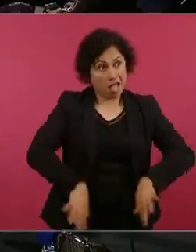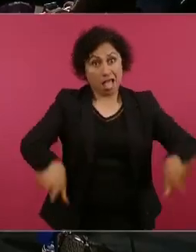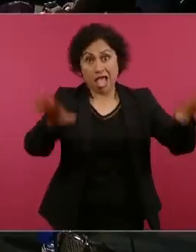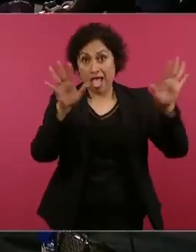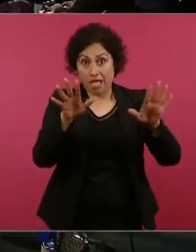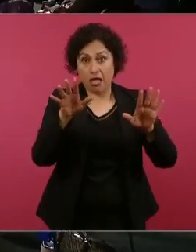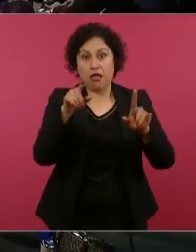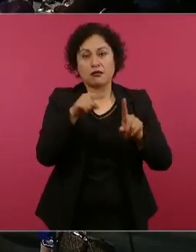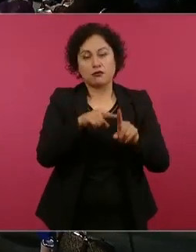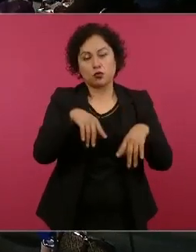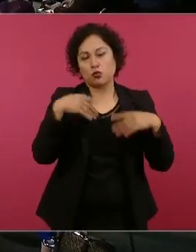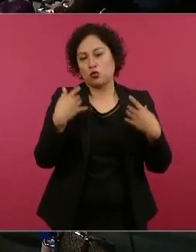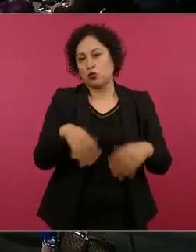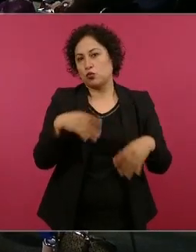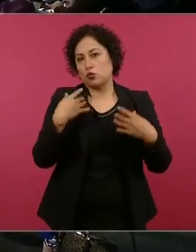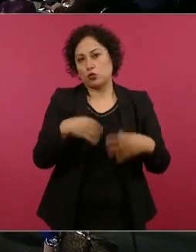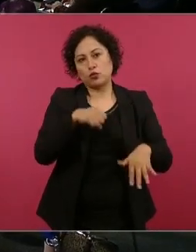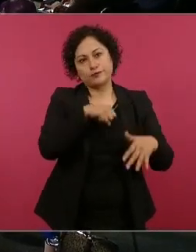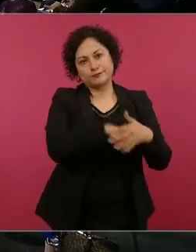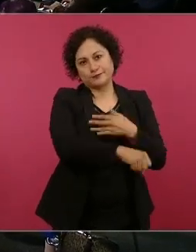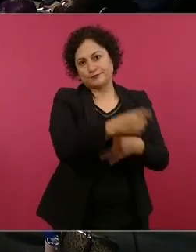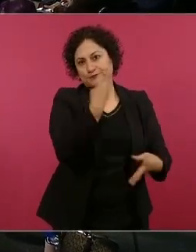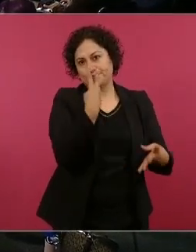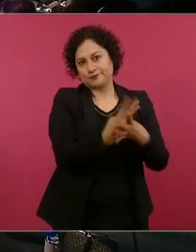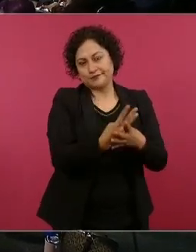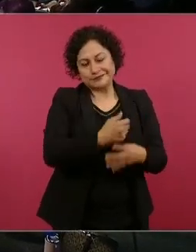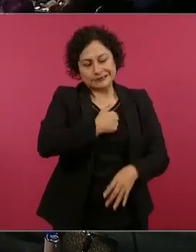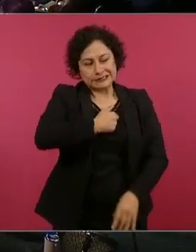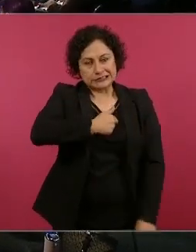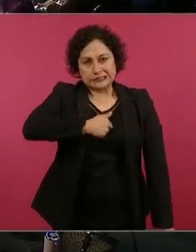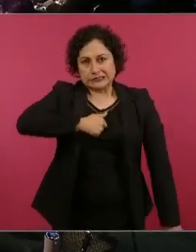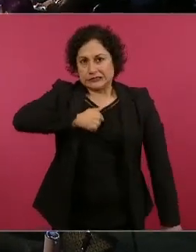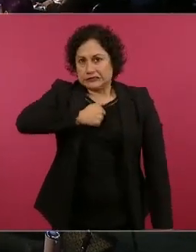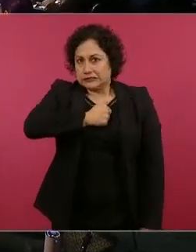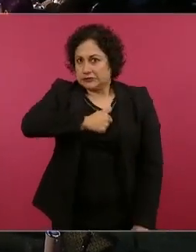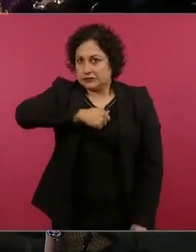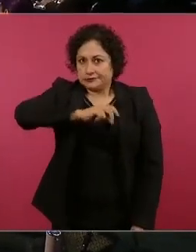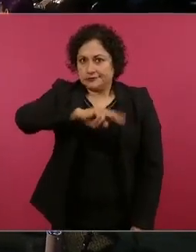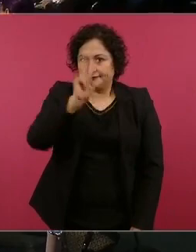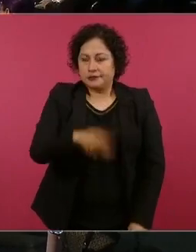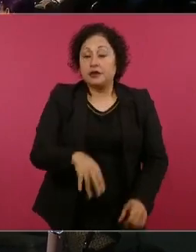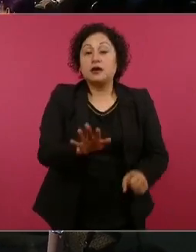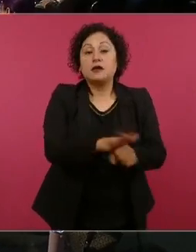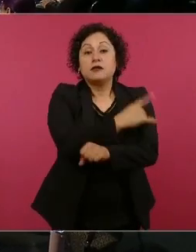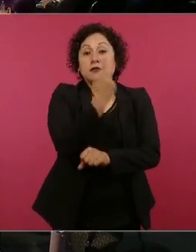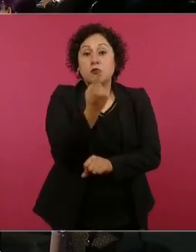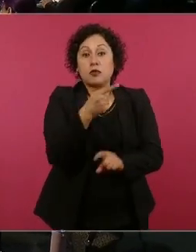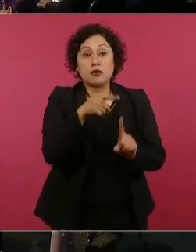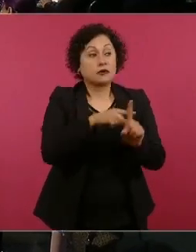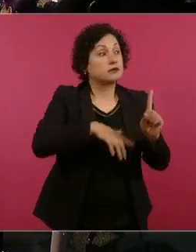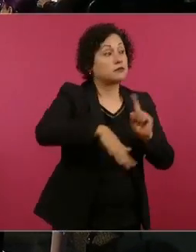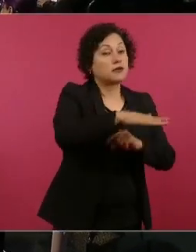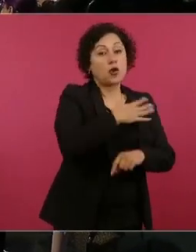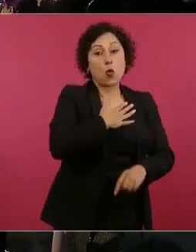al que quisiera yo ver en libertad, porque es una injusticia lo que están haciendo con él, porque todos